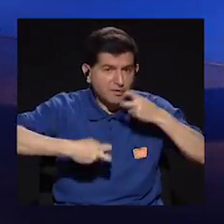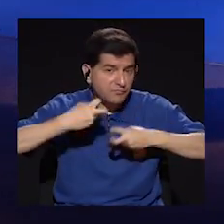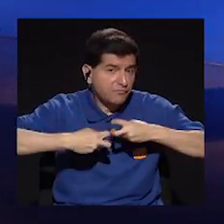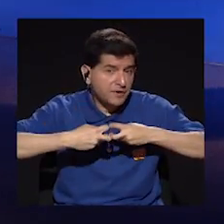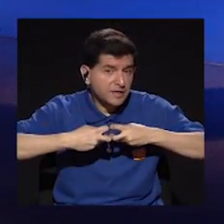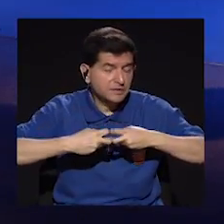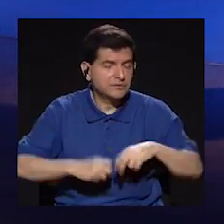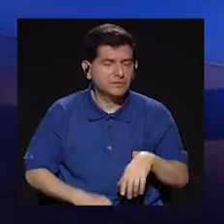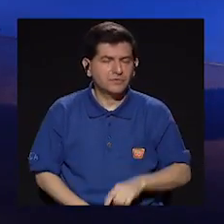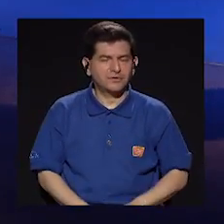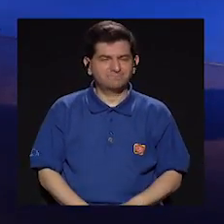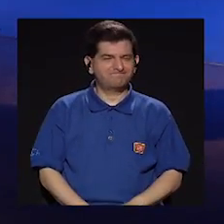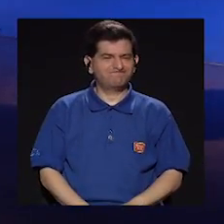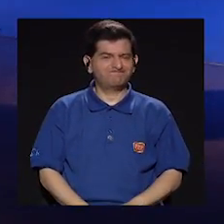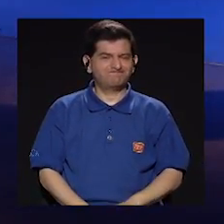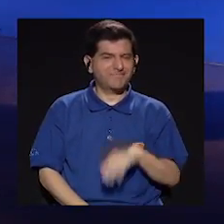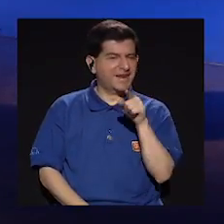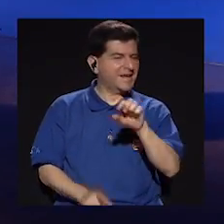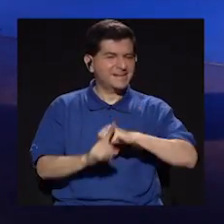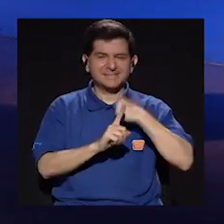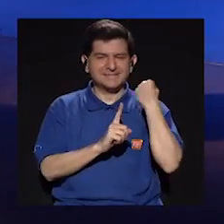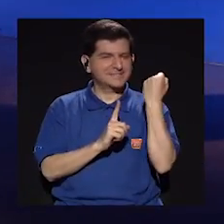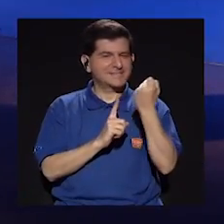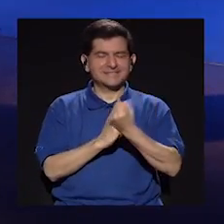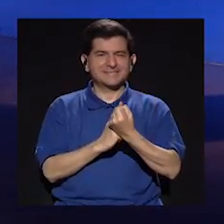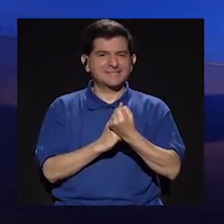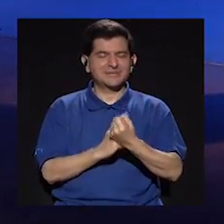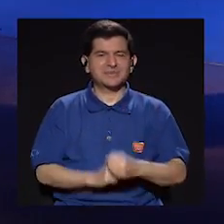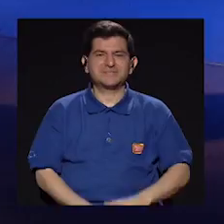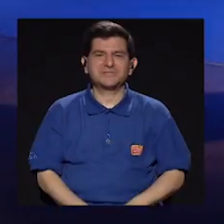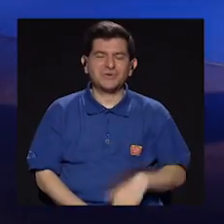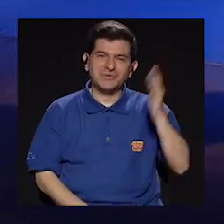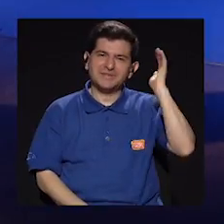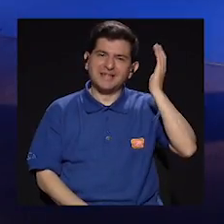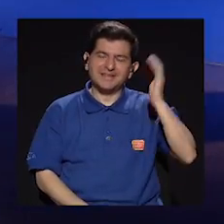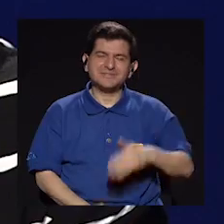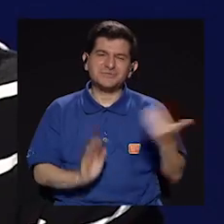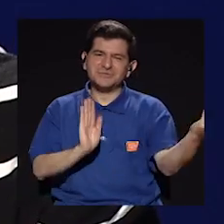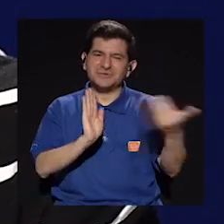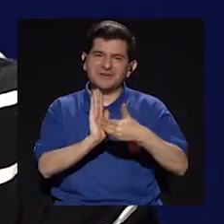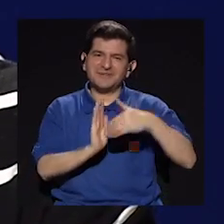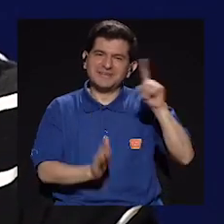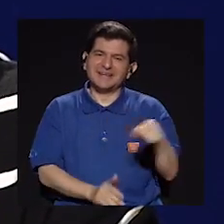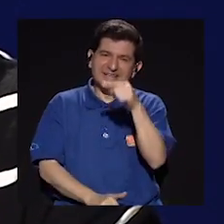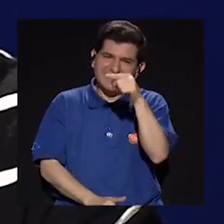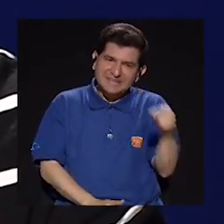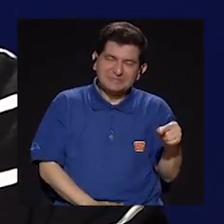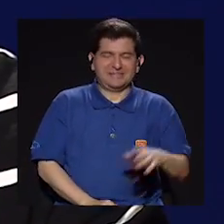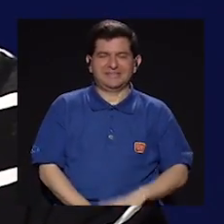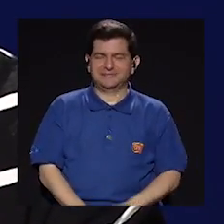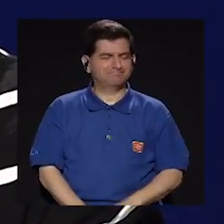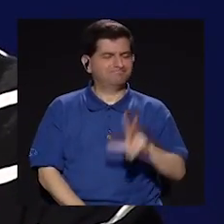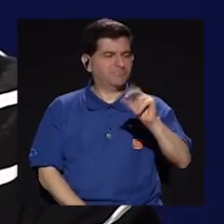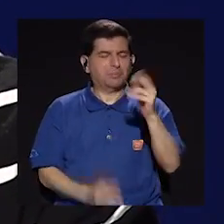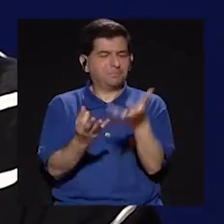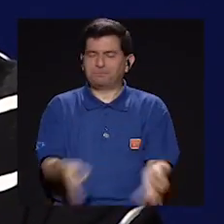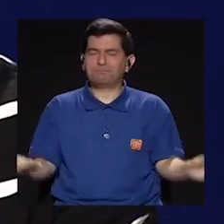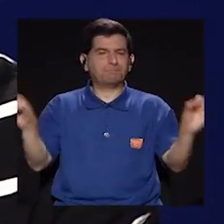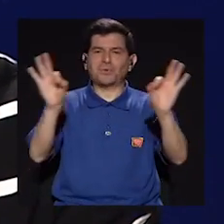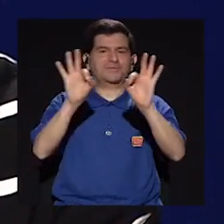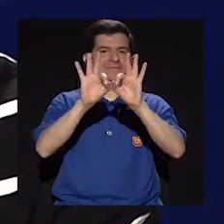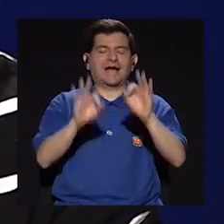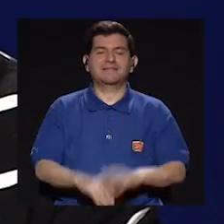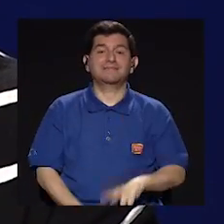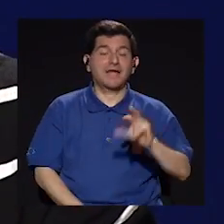conflicto, de alguna manera no, sí, se me caía el discurso un poco. Sí. Entonces, no, para mí era muy